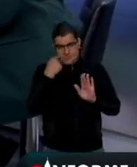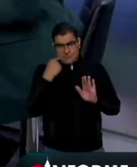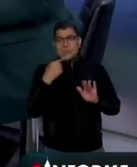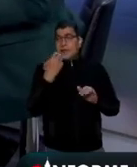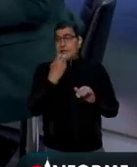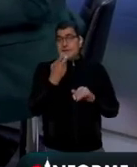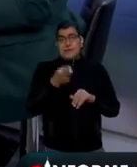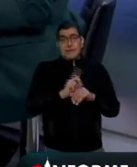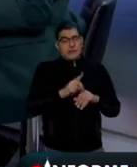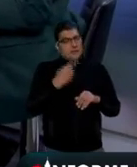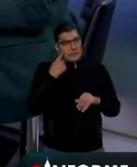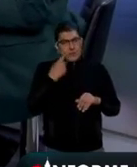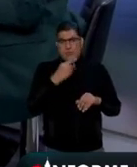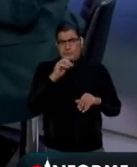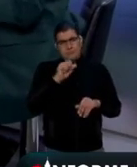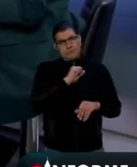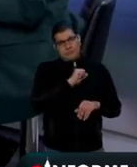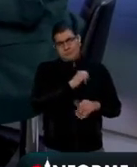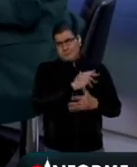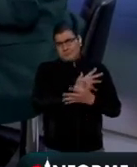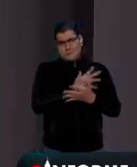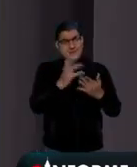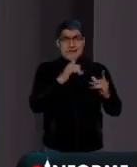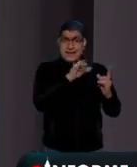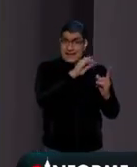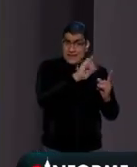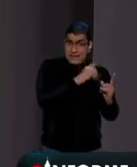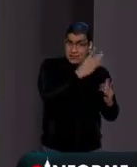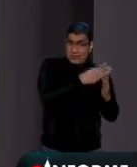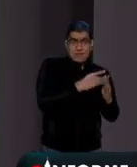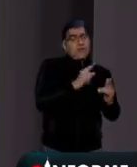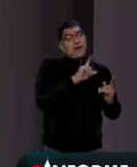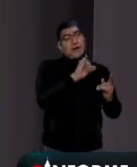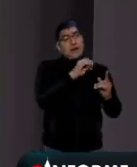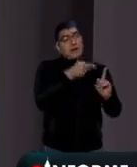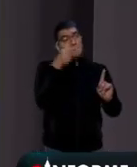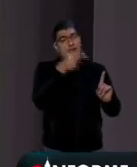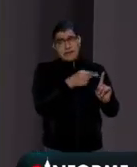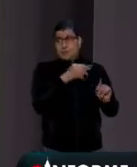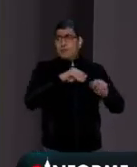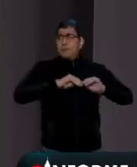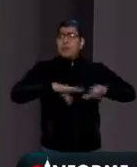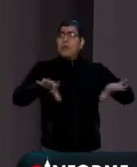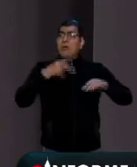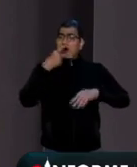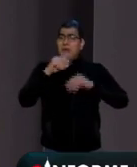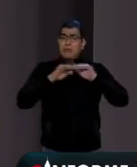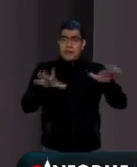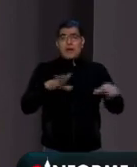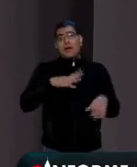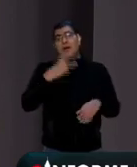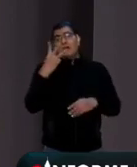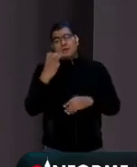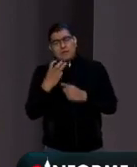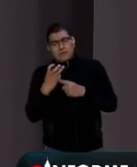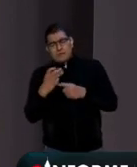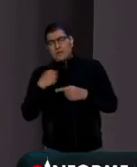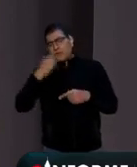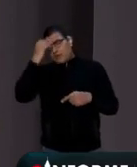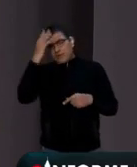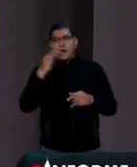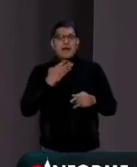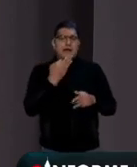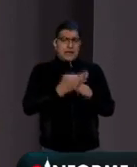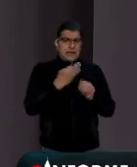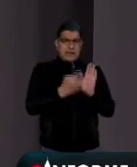y en estos días ha estado desatada, no nada más Lili Telles, pero Lili Telles de manera particular y tenía una tercera que ahorita ya se me olvidó, pero tenías un